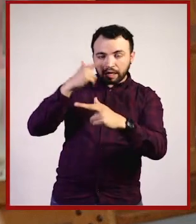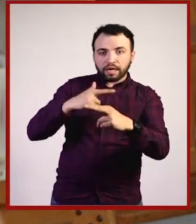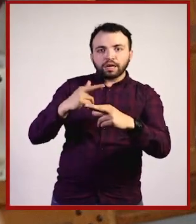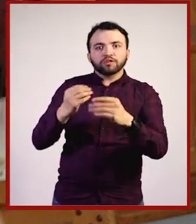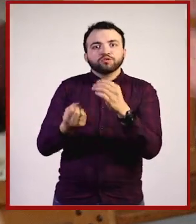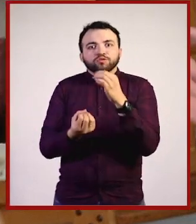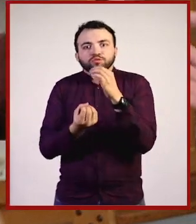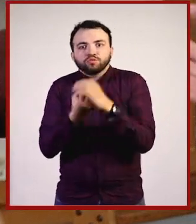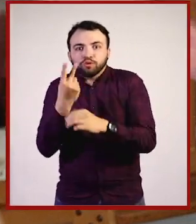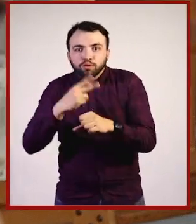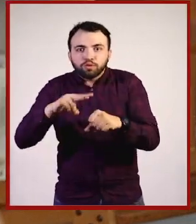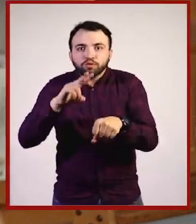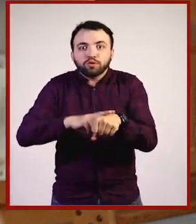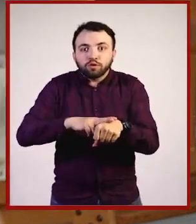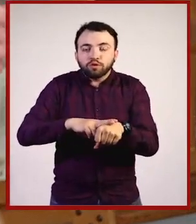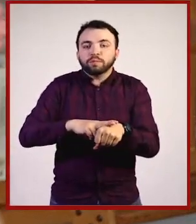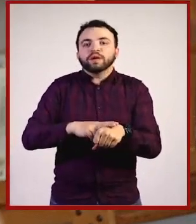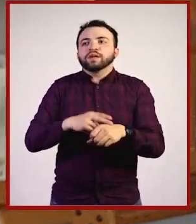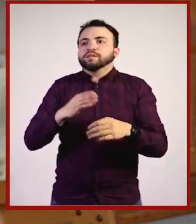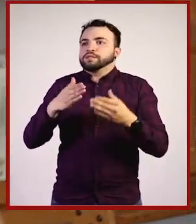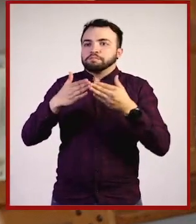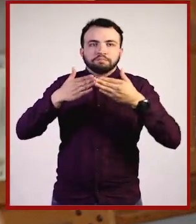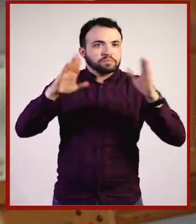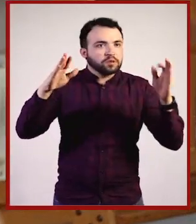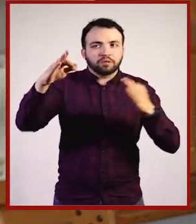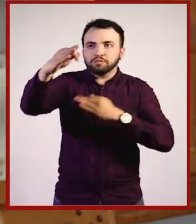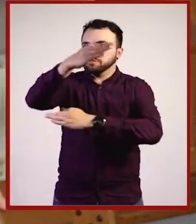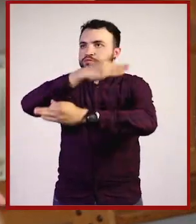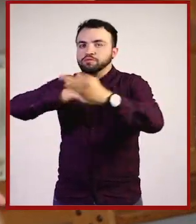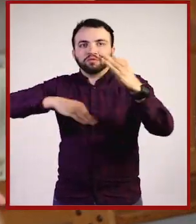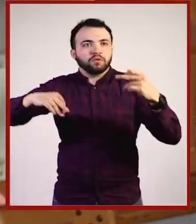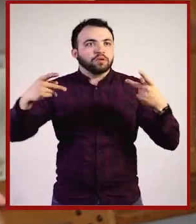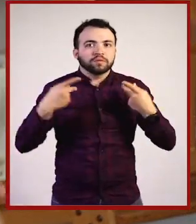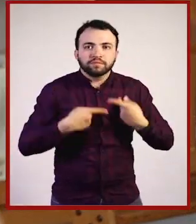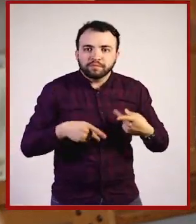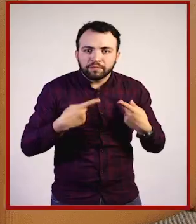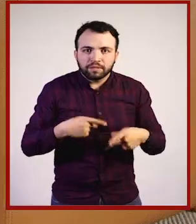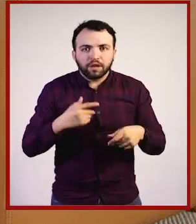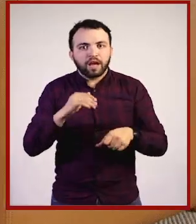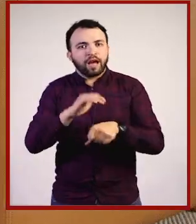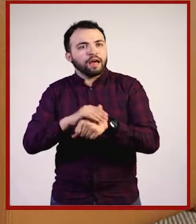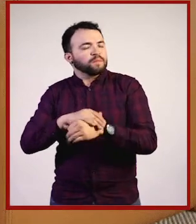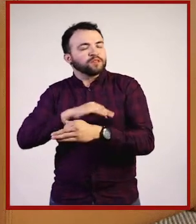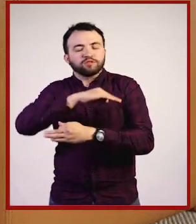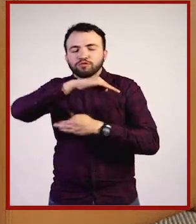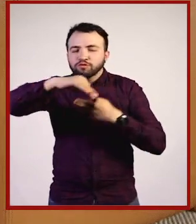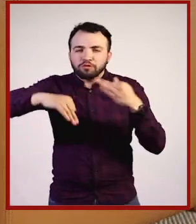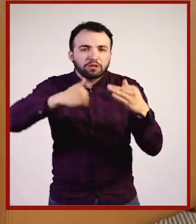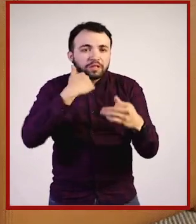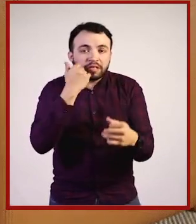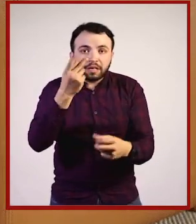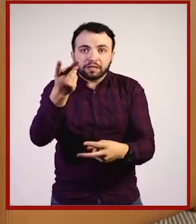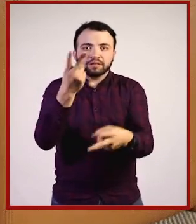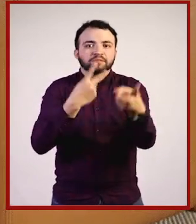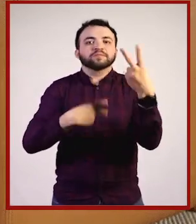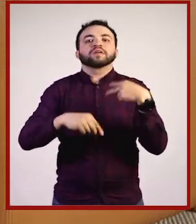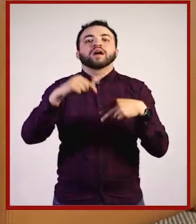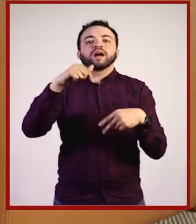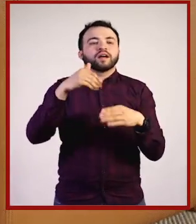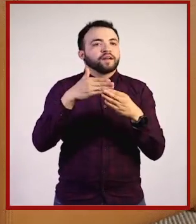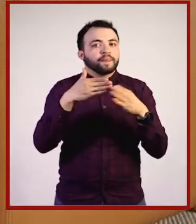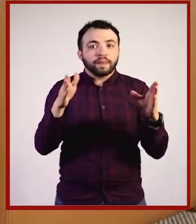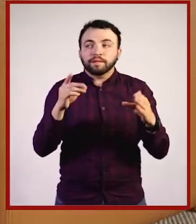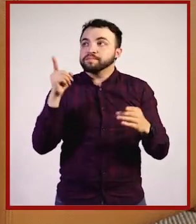hemos dicho, está abierto para ti, para todos los amigos de la C, para todas las gentes que quieran venir. Esta